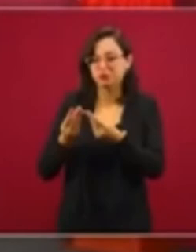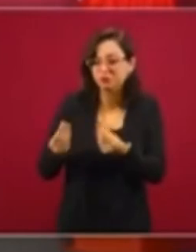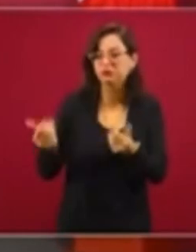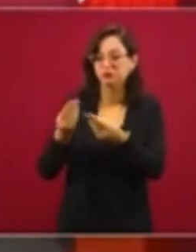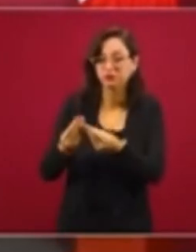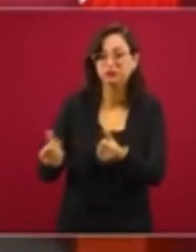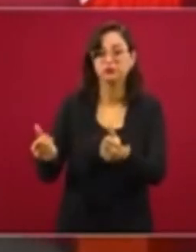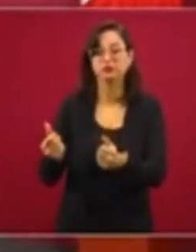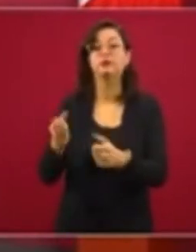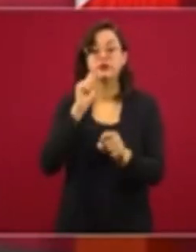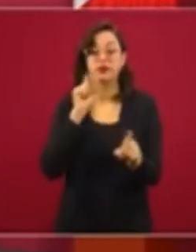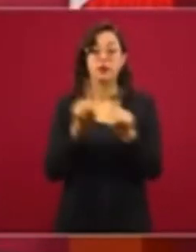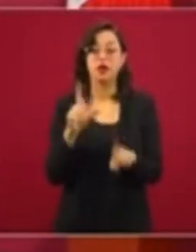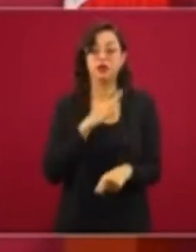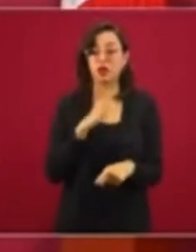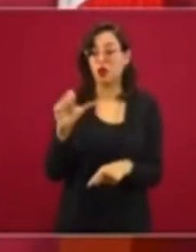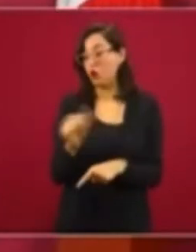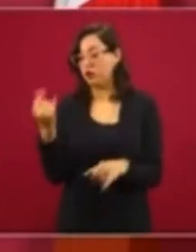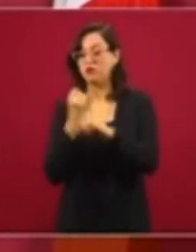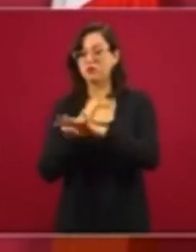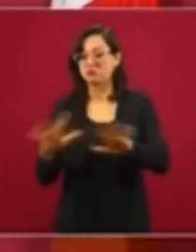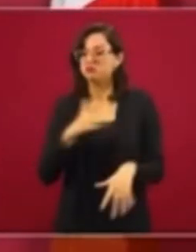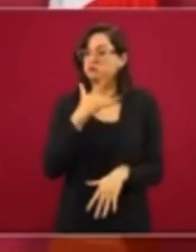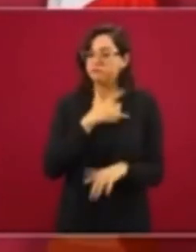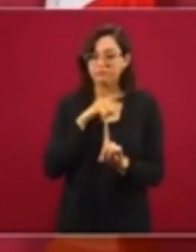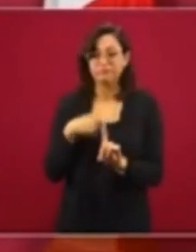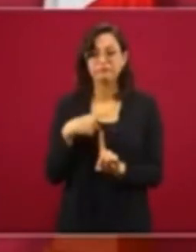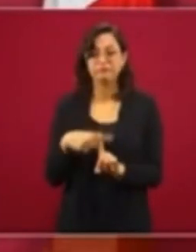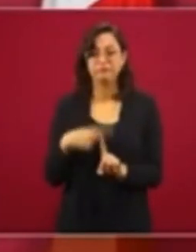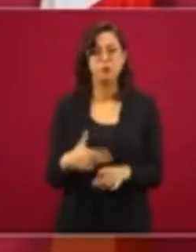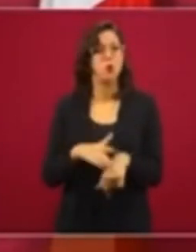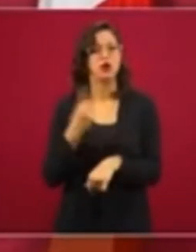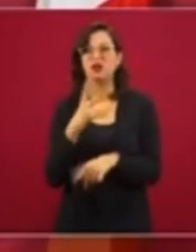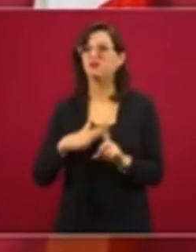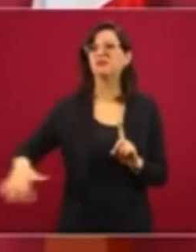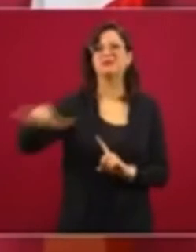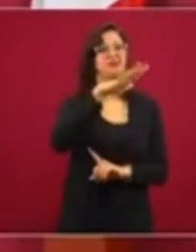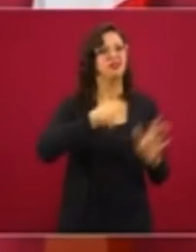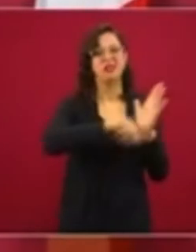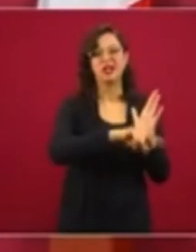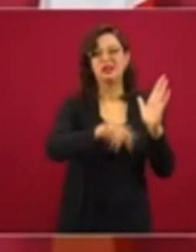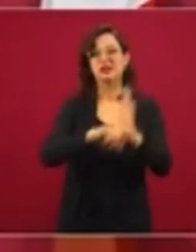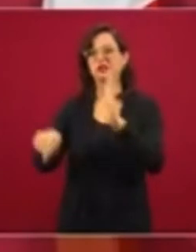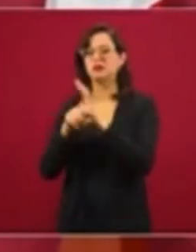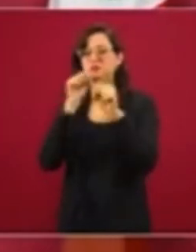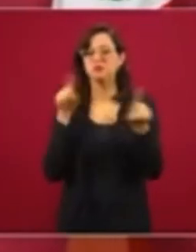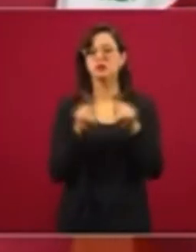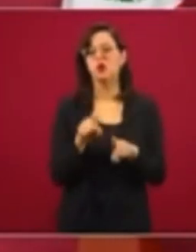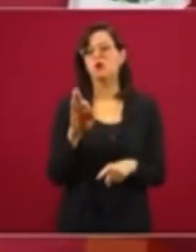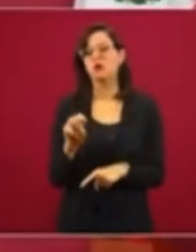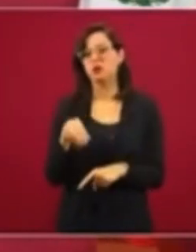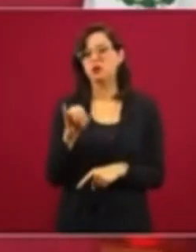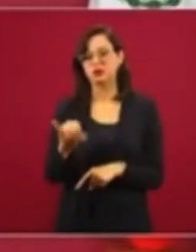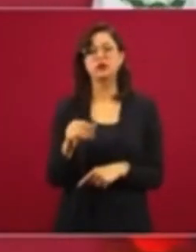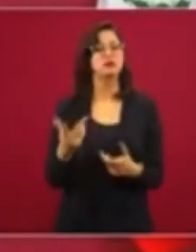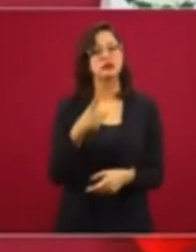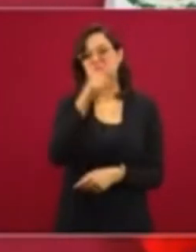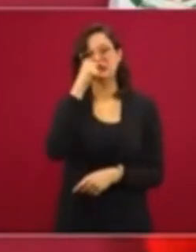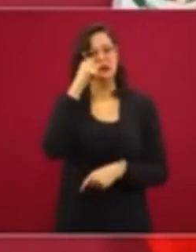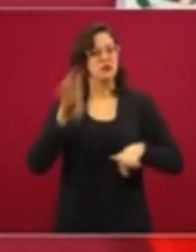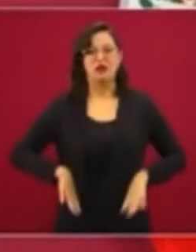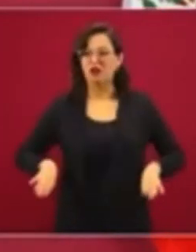otro que también me tiene optimista. Ya ven cuánto pesimismo hay hasta del FMI, que siempre se caracteriza por eso,